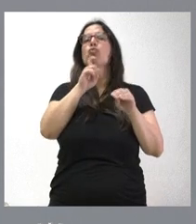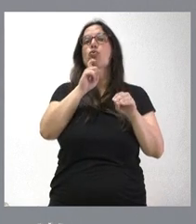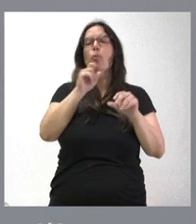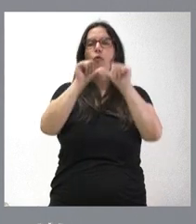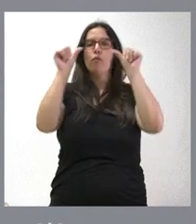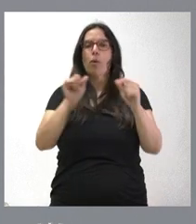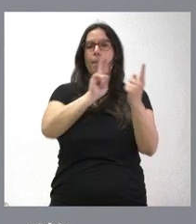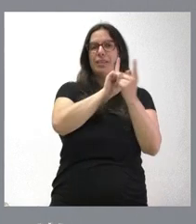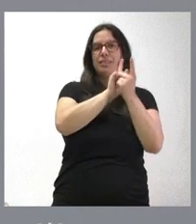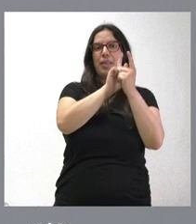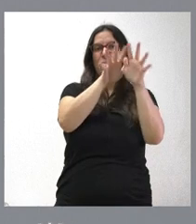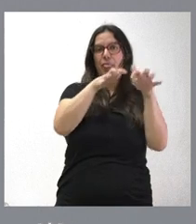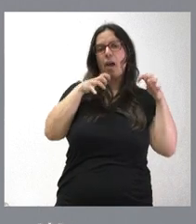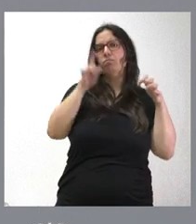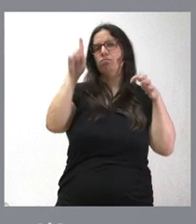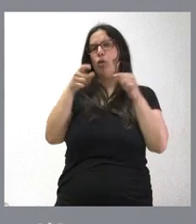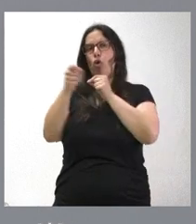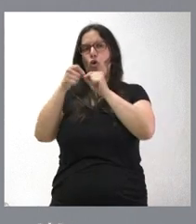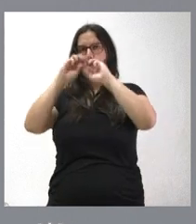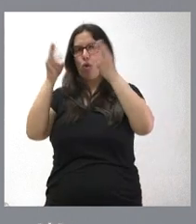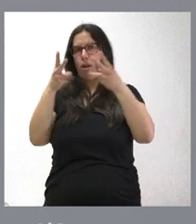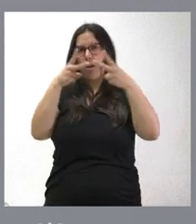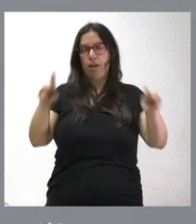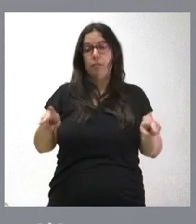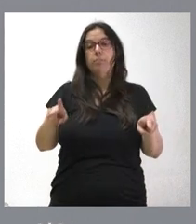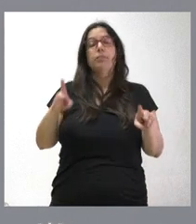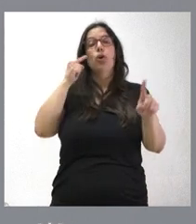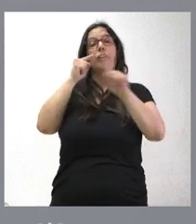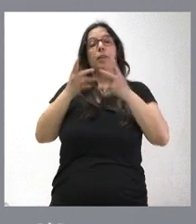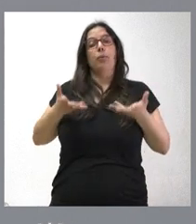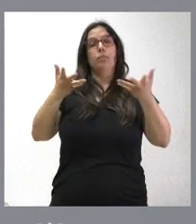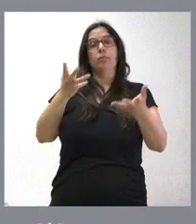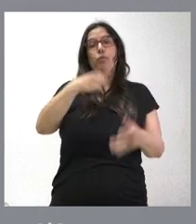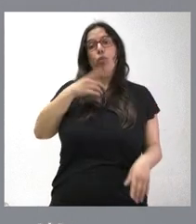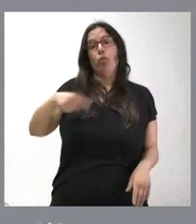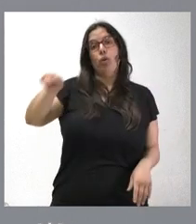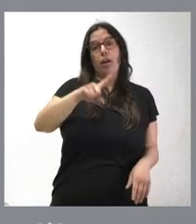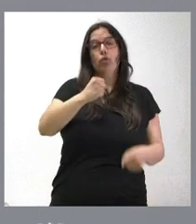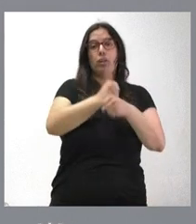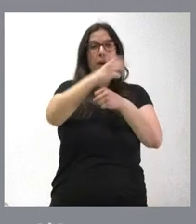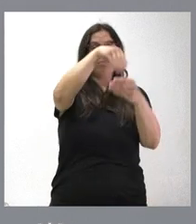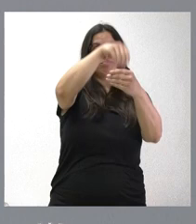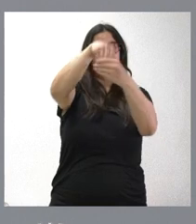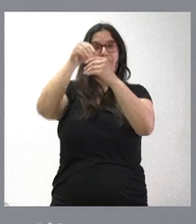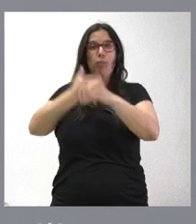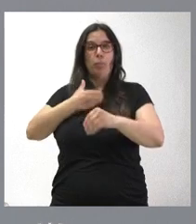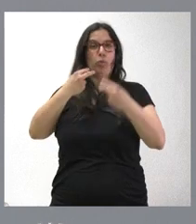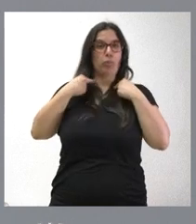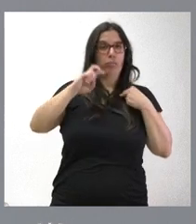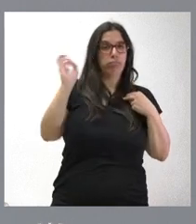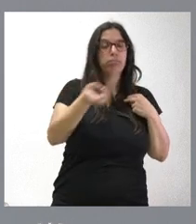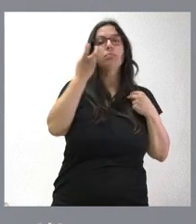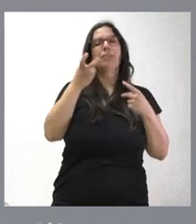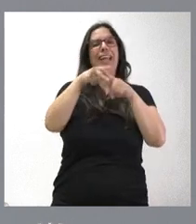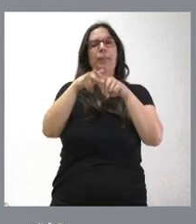presencial como online y se dirigen a dotar a estos empleados públicos de las corporaciones locales de herramientas necesarias para